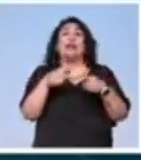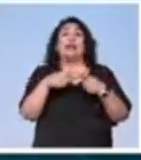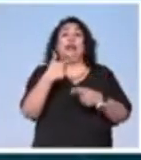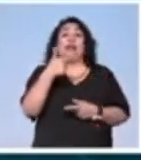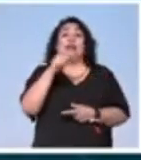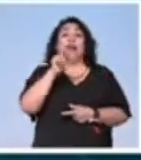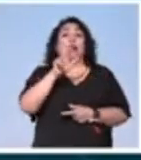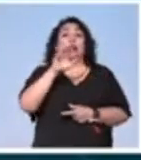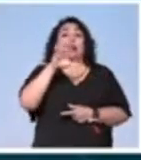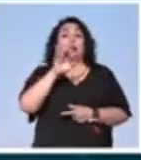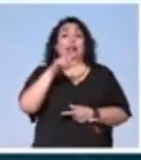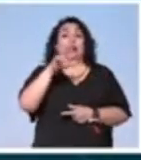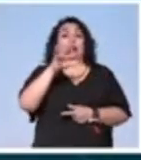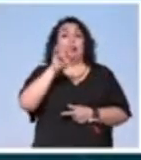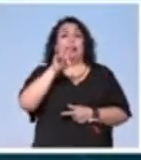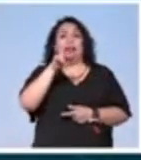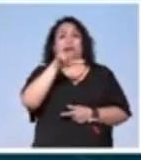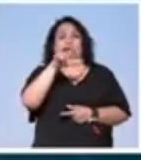Grace Quintanilla.